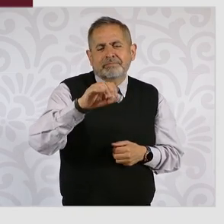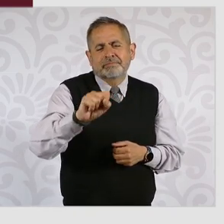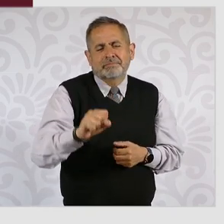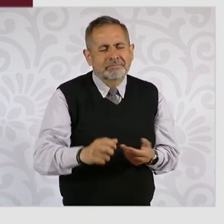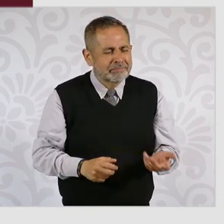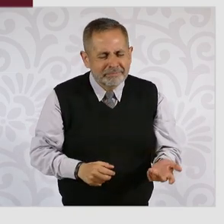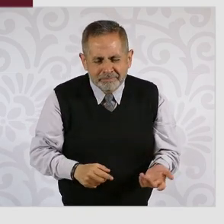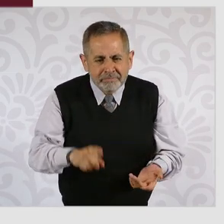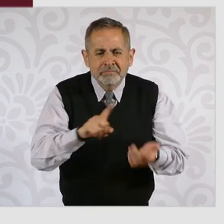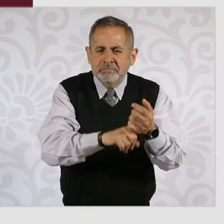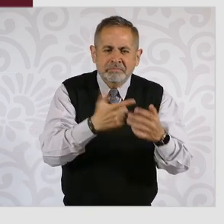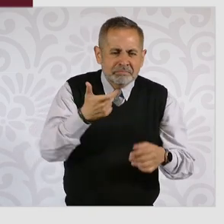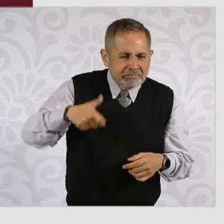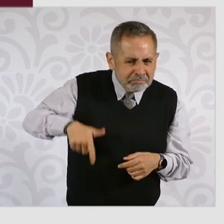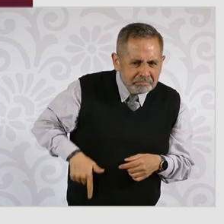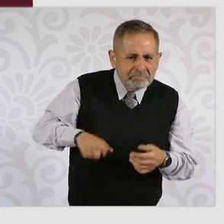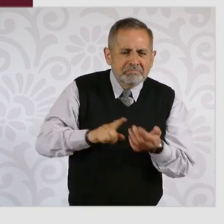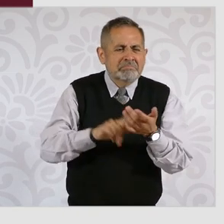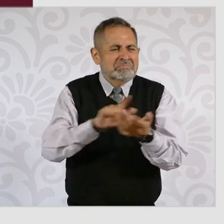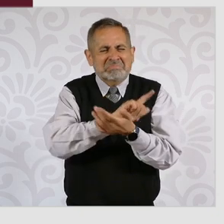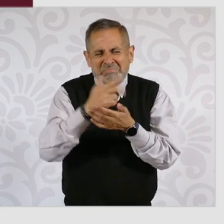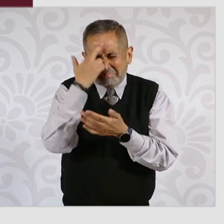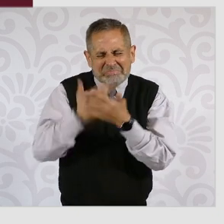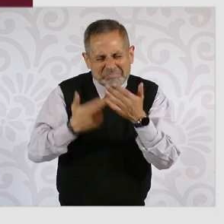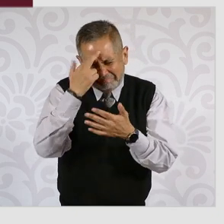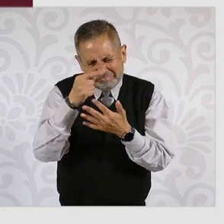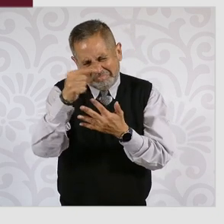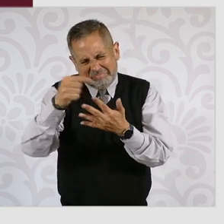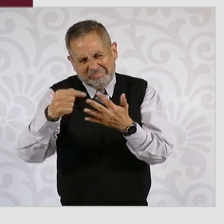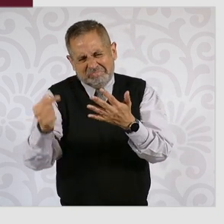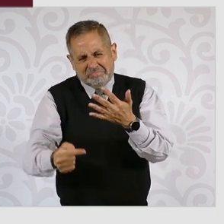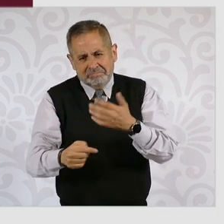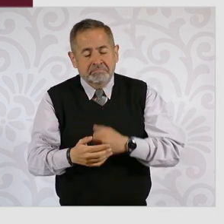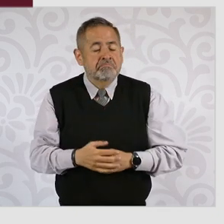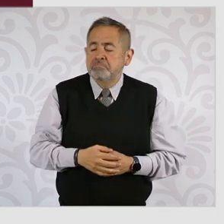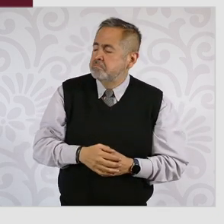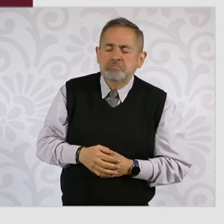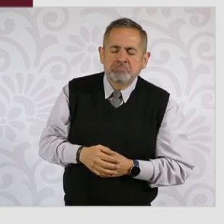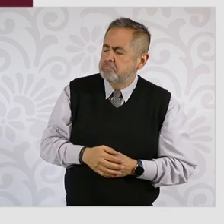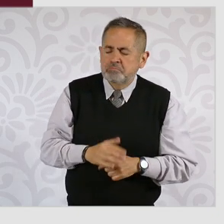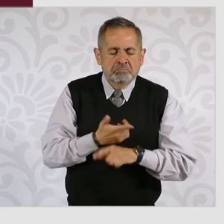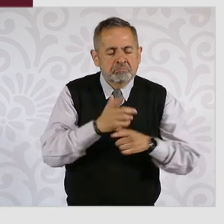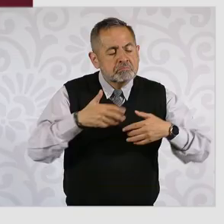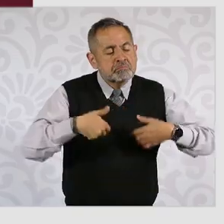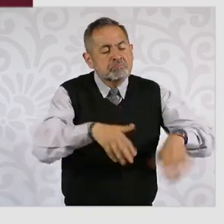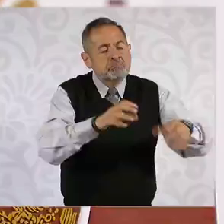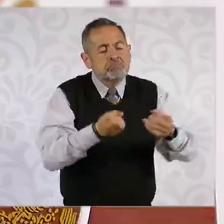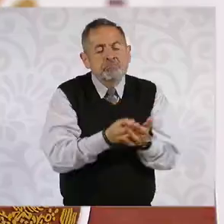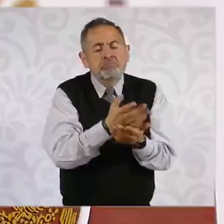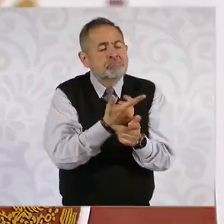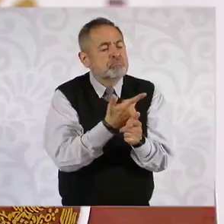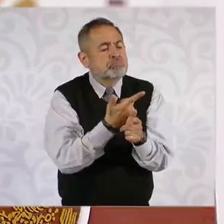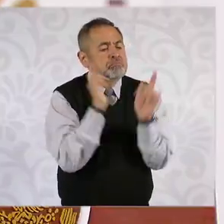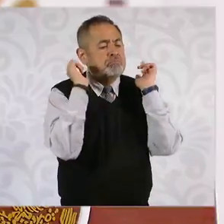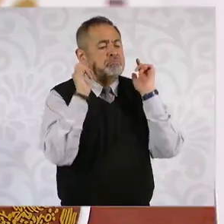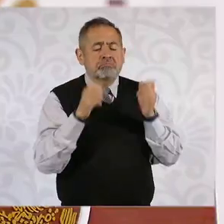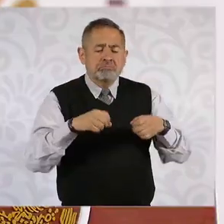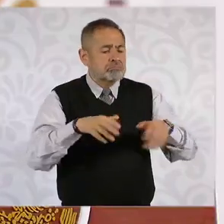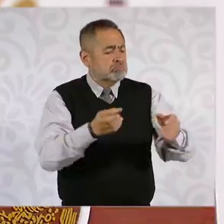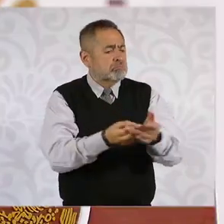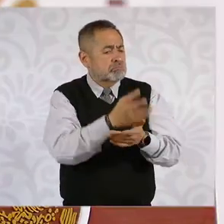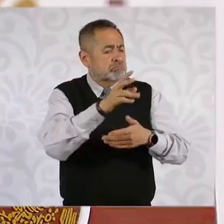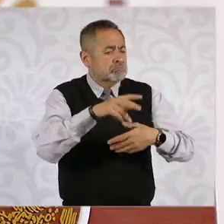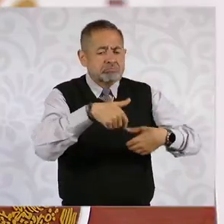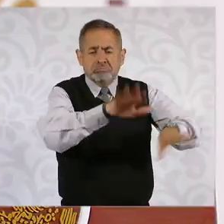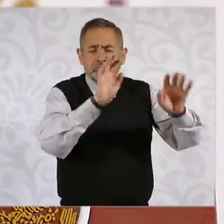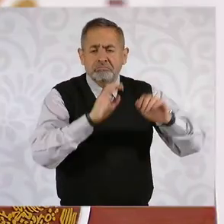aportación de arma de fuego y de delitos contra la salud. Sin embargo, este juez le dio la libertad.